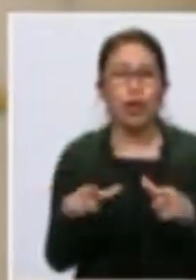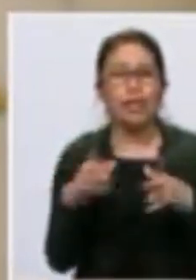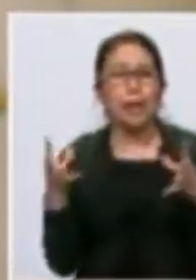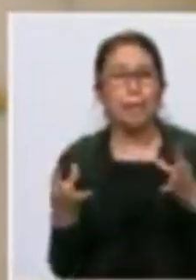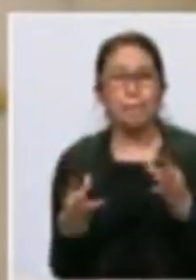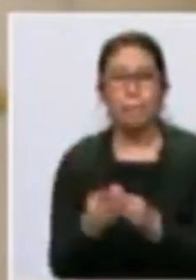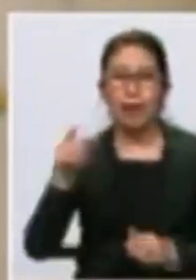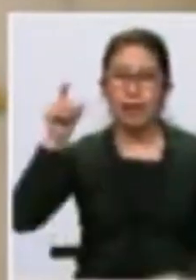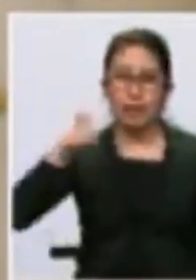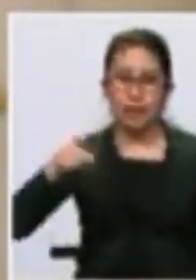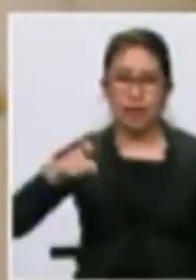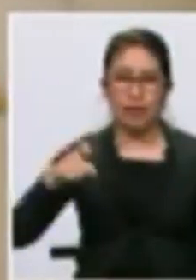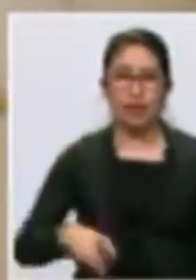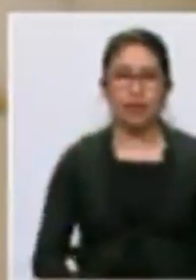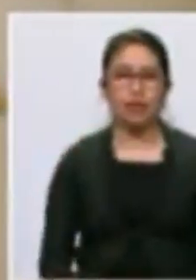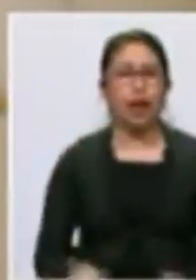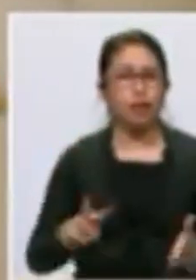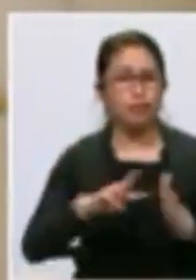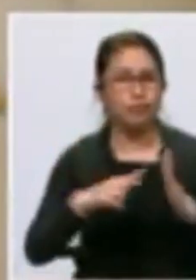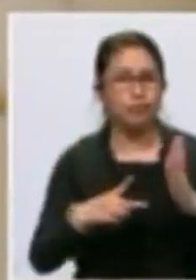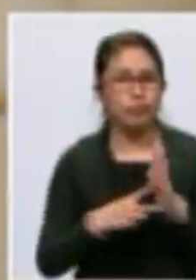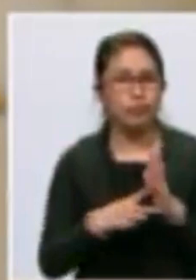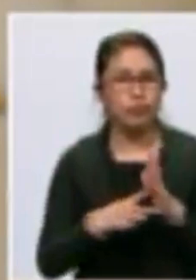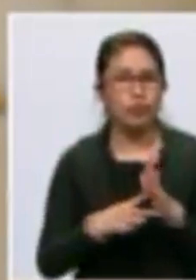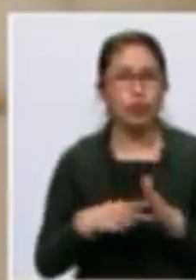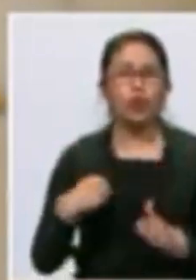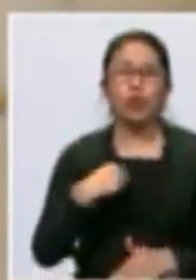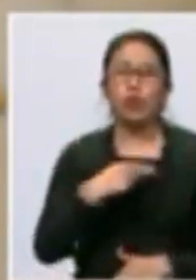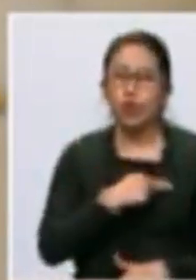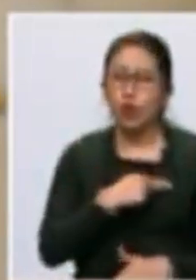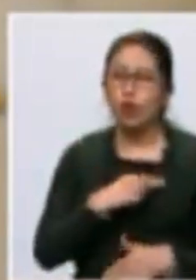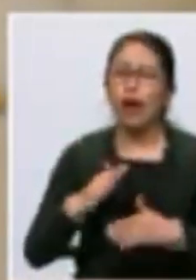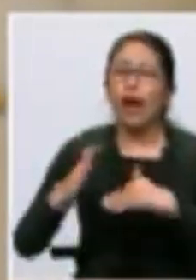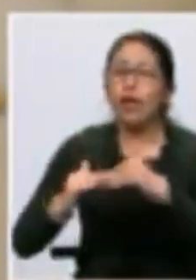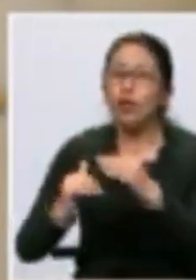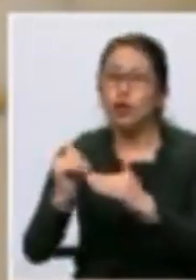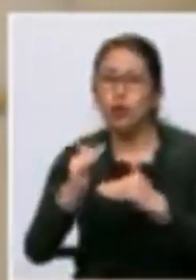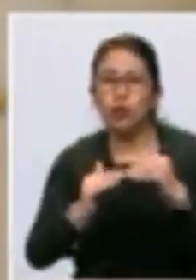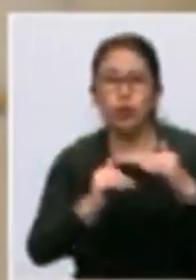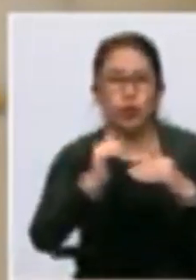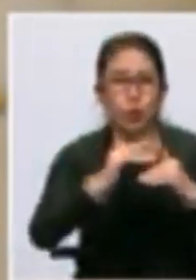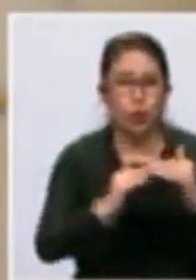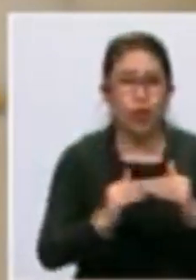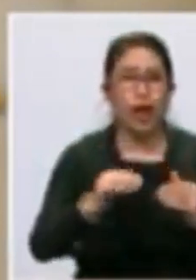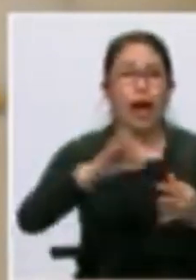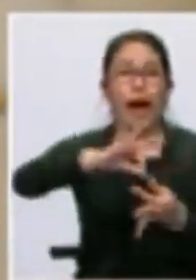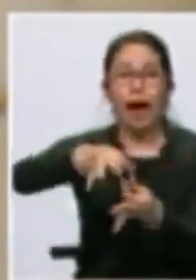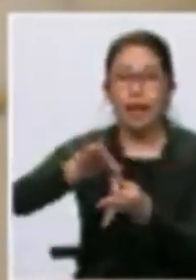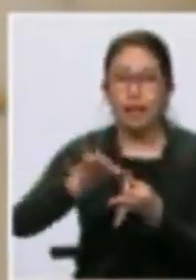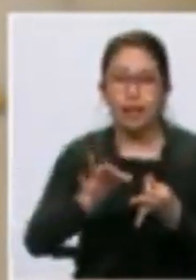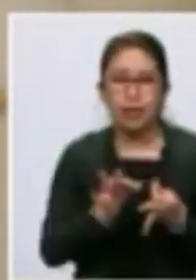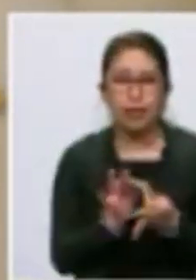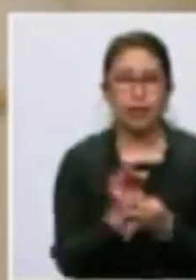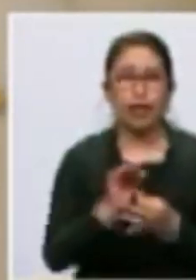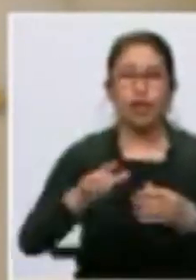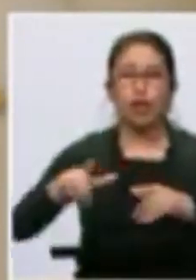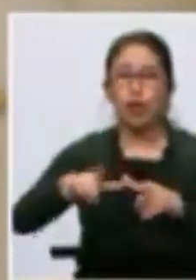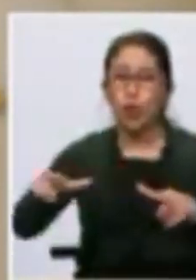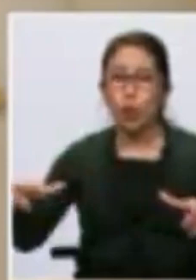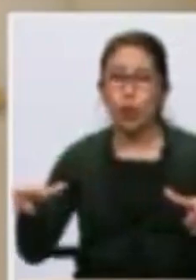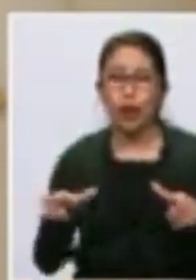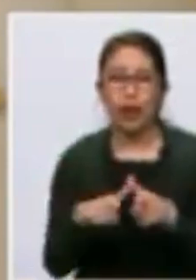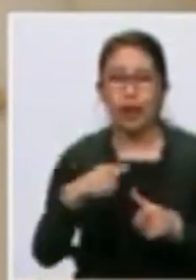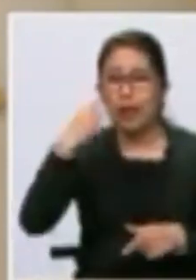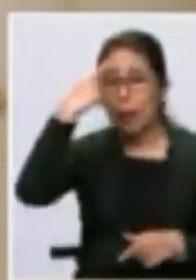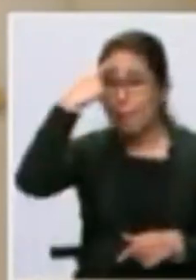en todo el país. Es decir, vamos a hacer obras en los barrios para tener vecindarios con empleo. ¿Qué